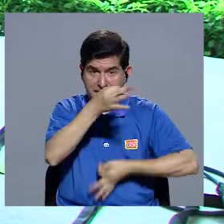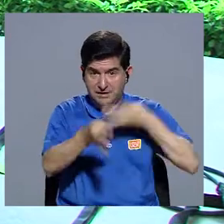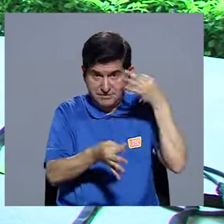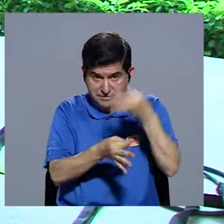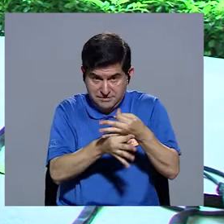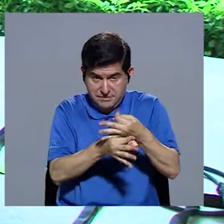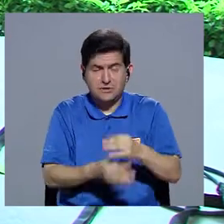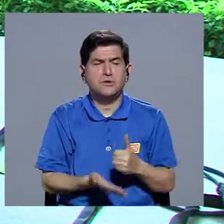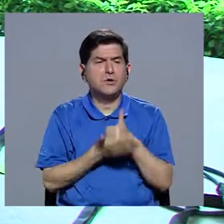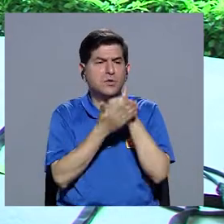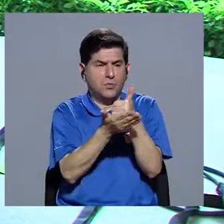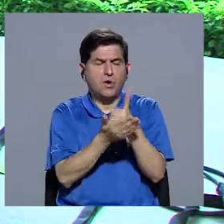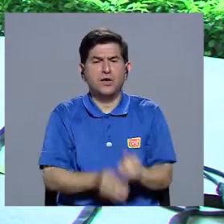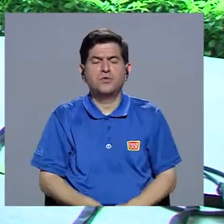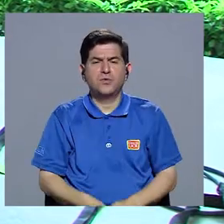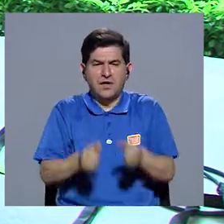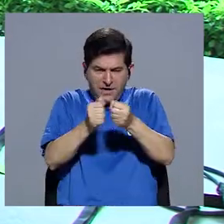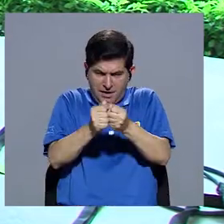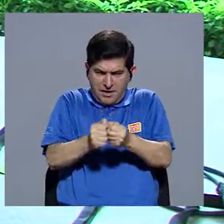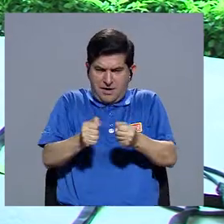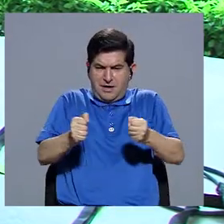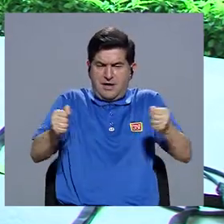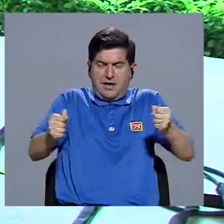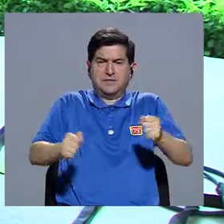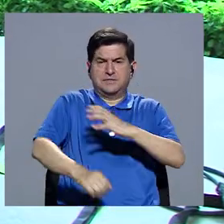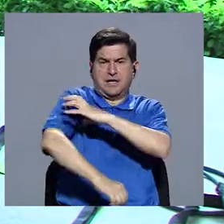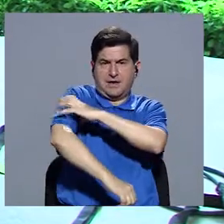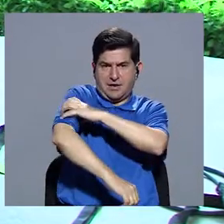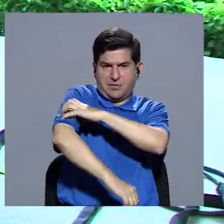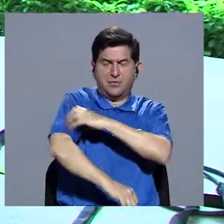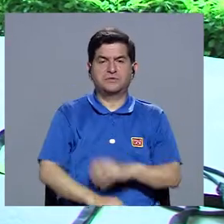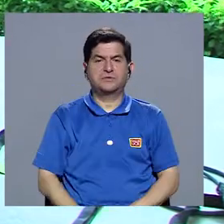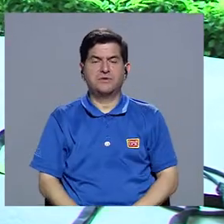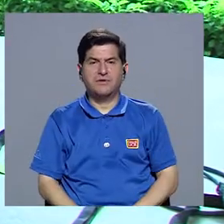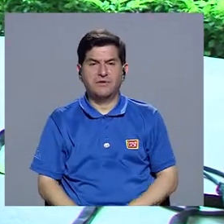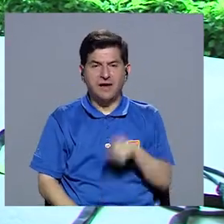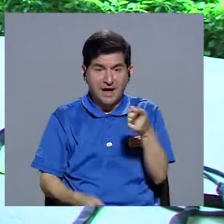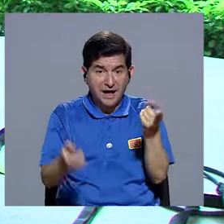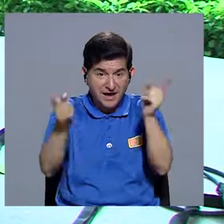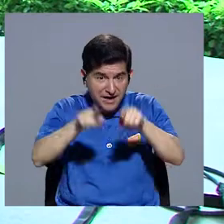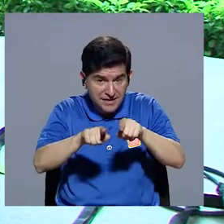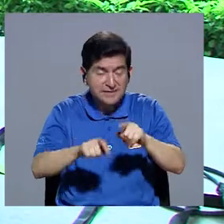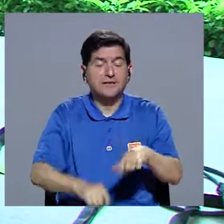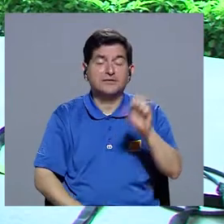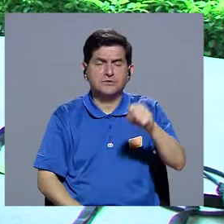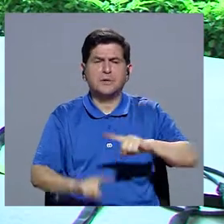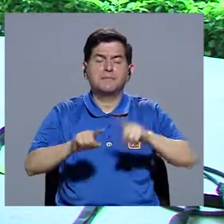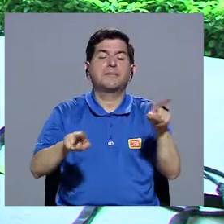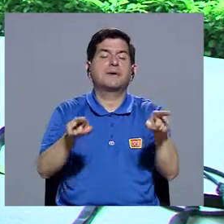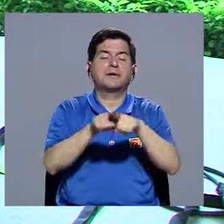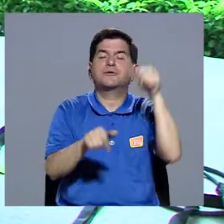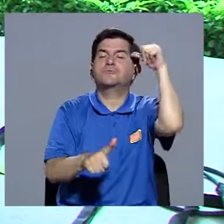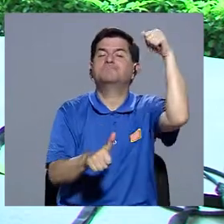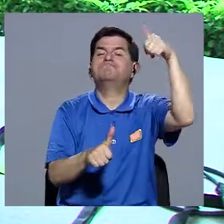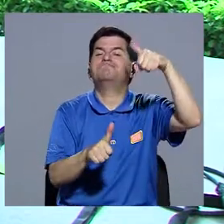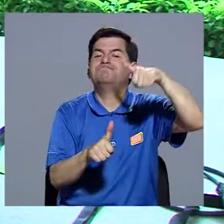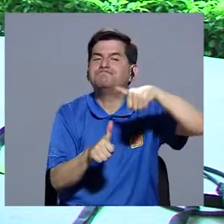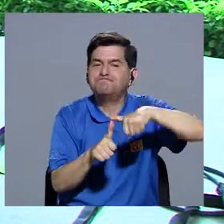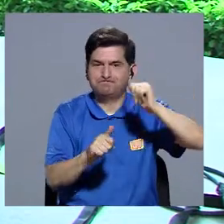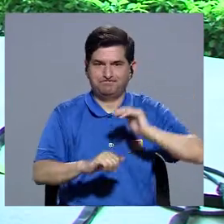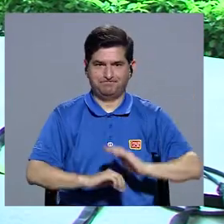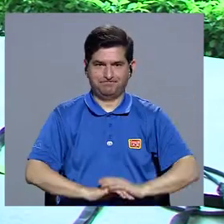van a ayudar a la elongación del músculo, al estiramiento. Son los que conocemos como concepto de estiramiento. Sin embargo, hay que tomar en consideración